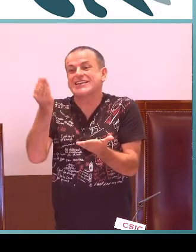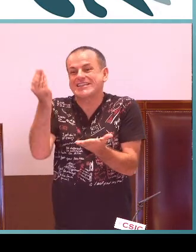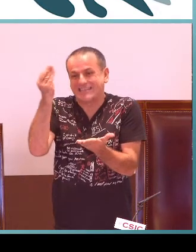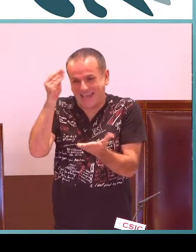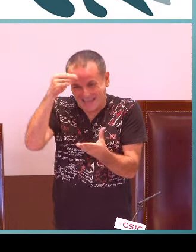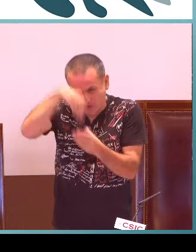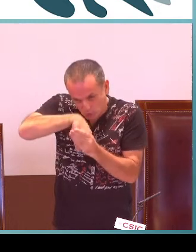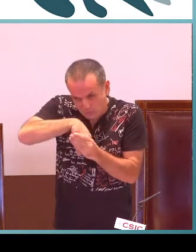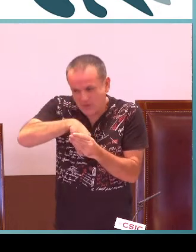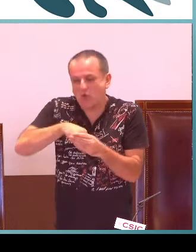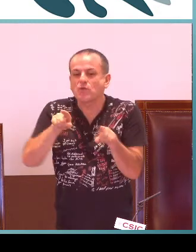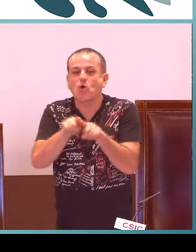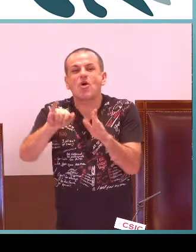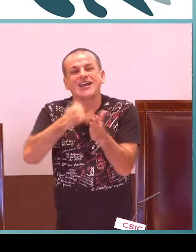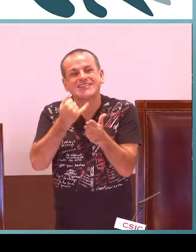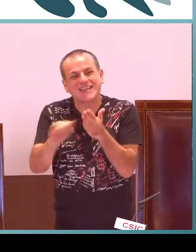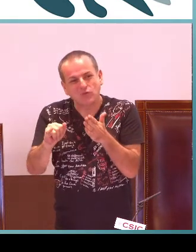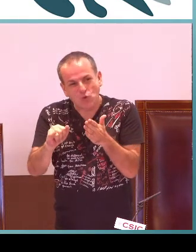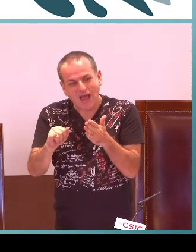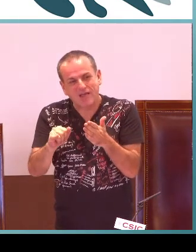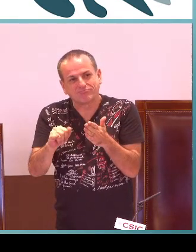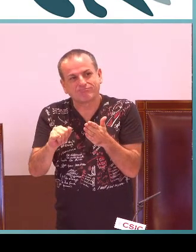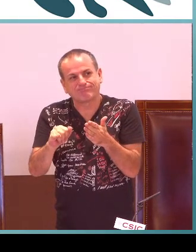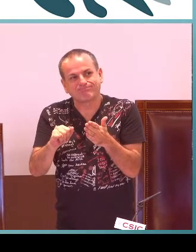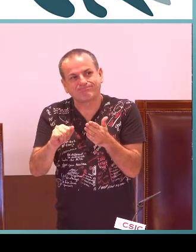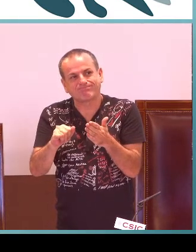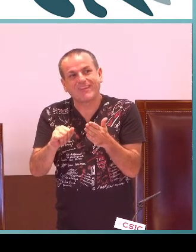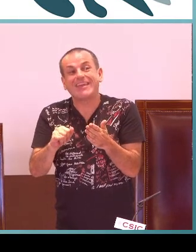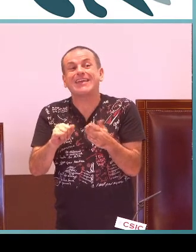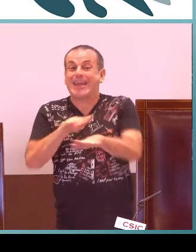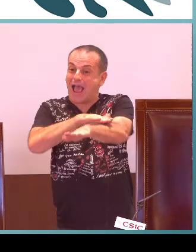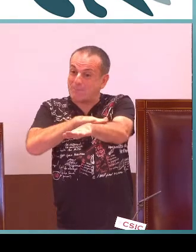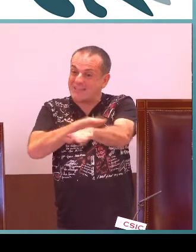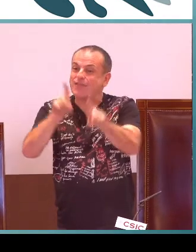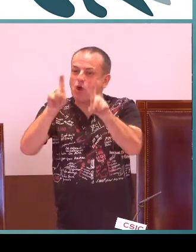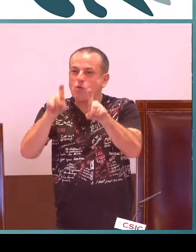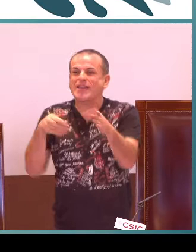En Murcia la lengua de signos se ha incorporado como una asignatura